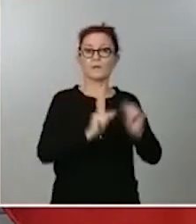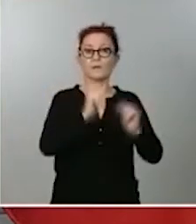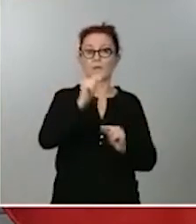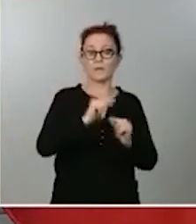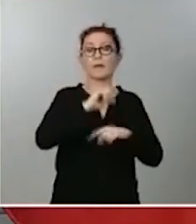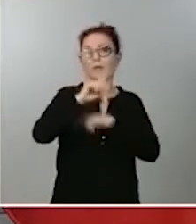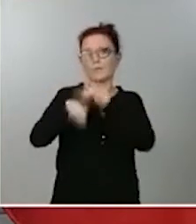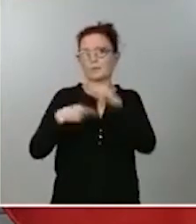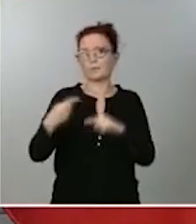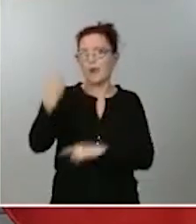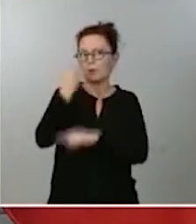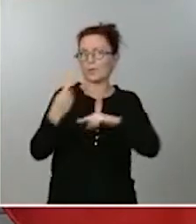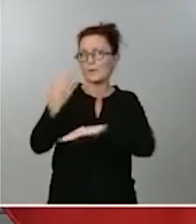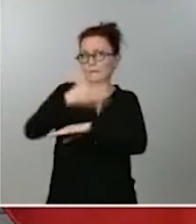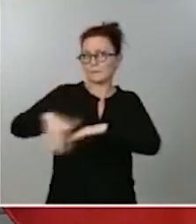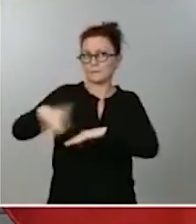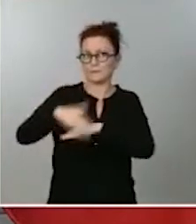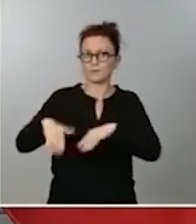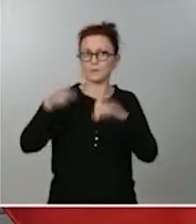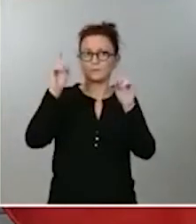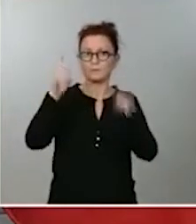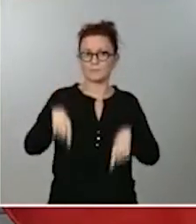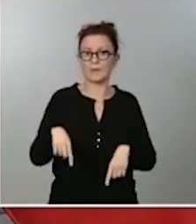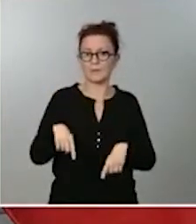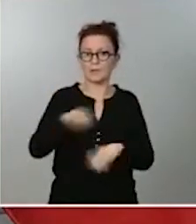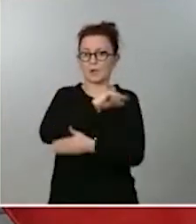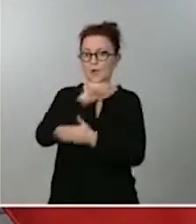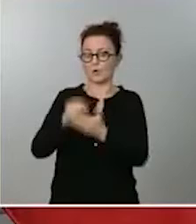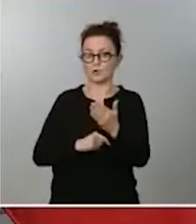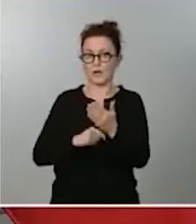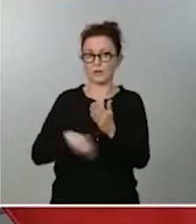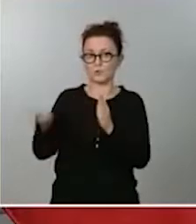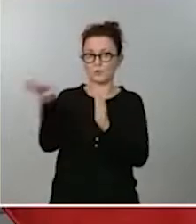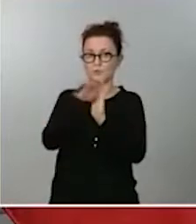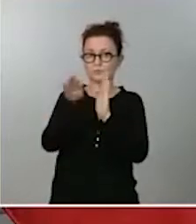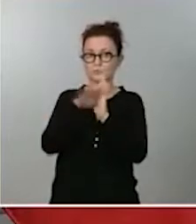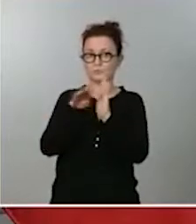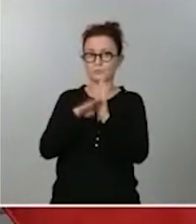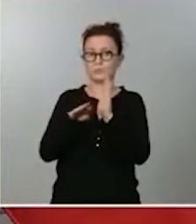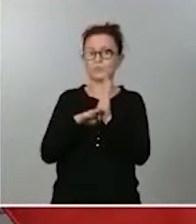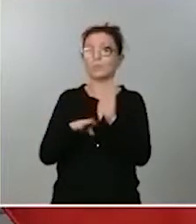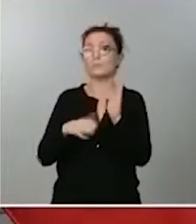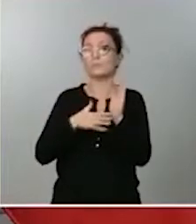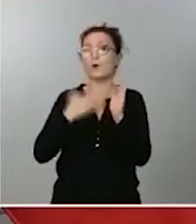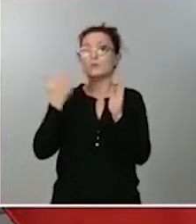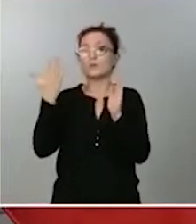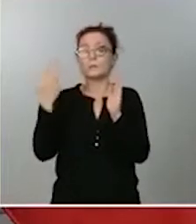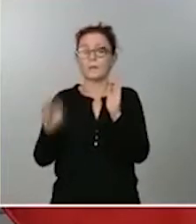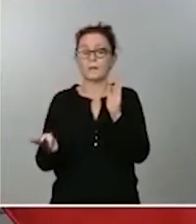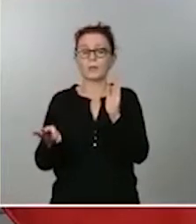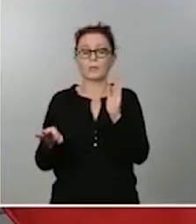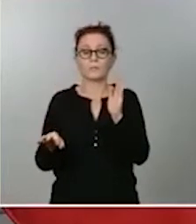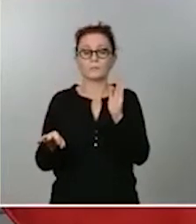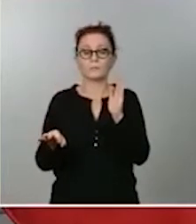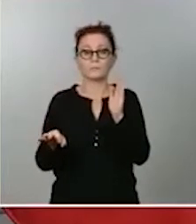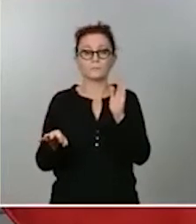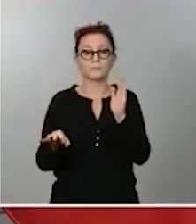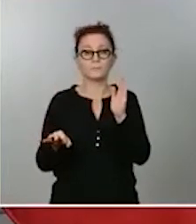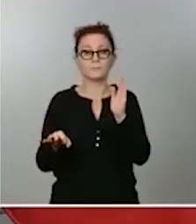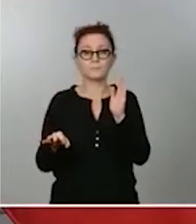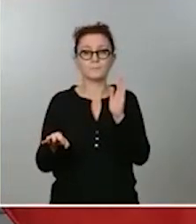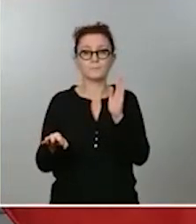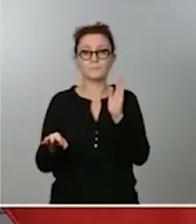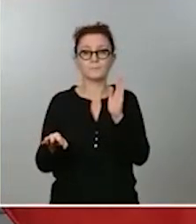limitaciones también en el propio contrato respecto a la posibilidad de que se autoricen